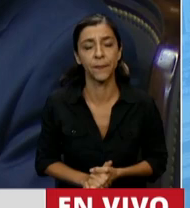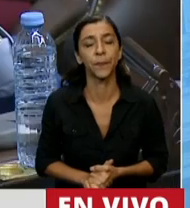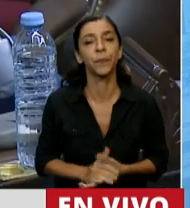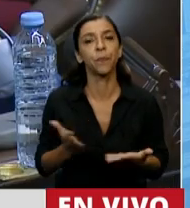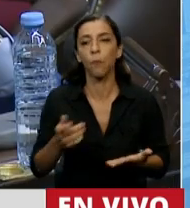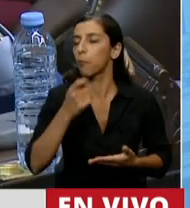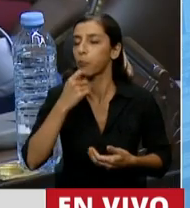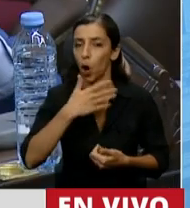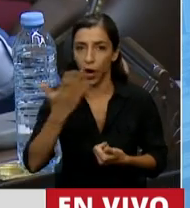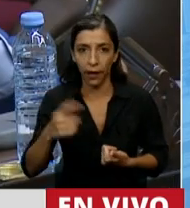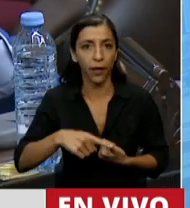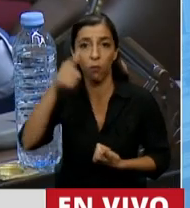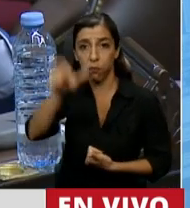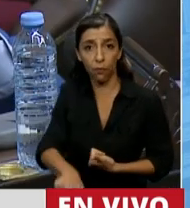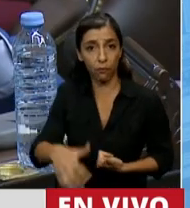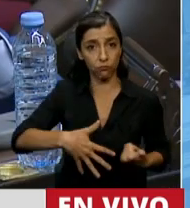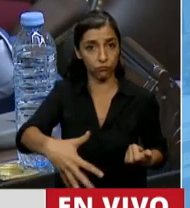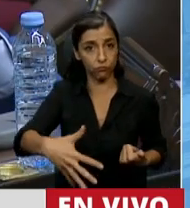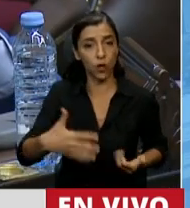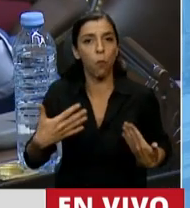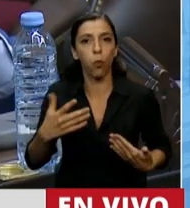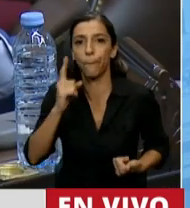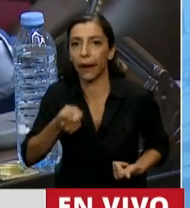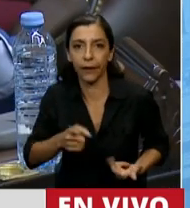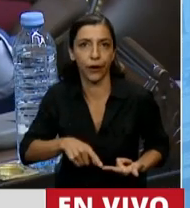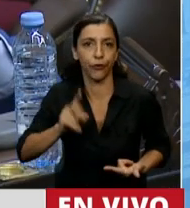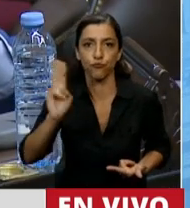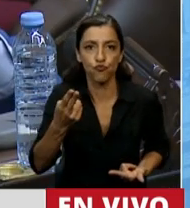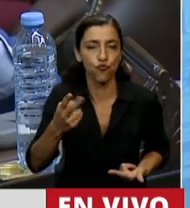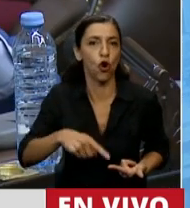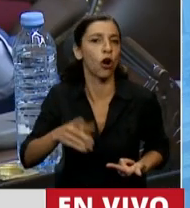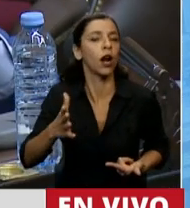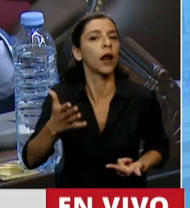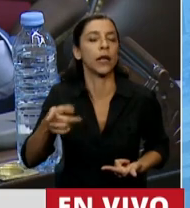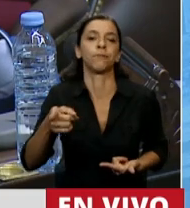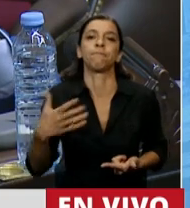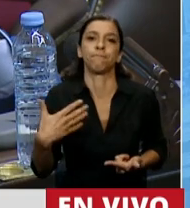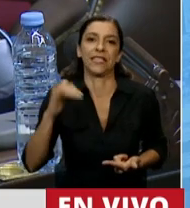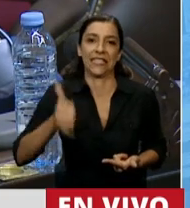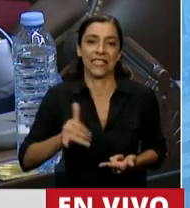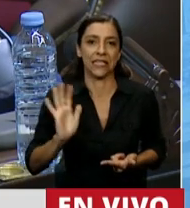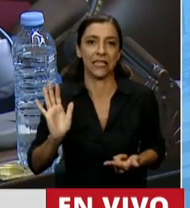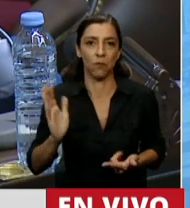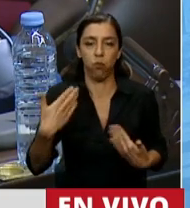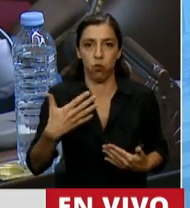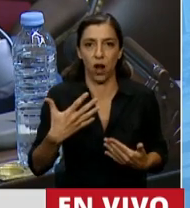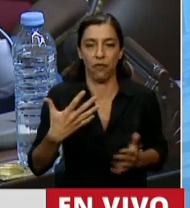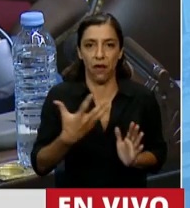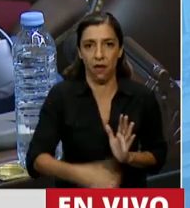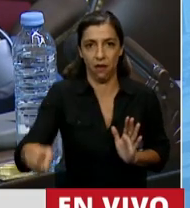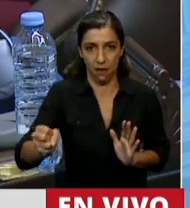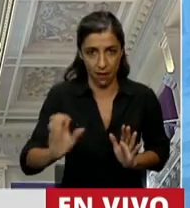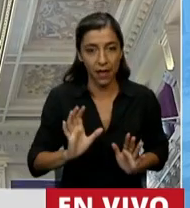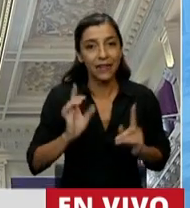riesgo en la vida o en la salud integral de la mujer embarazada vinculado a un sistema de plazos